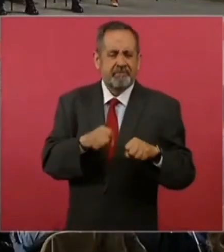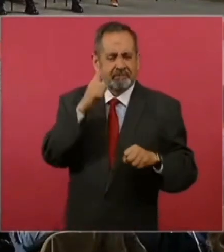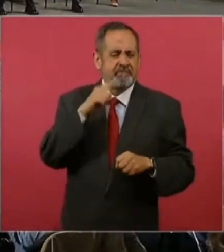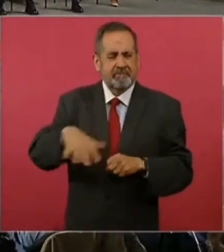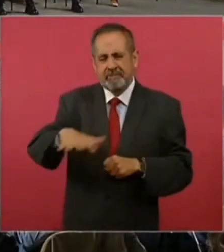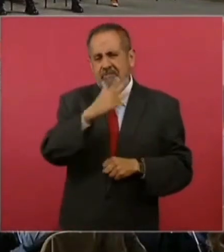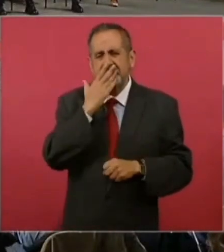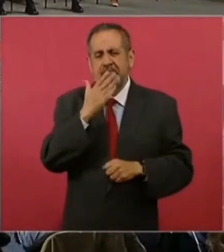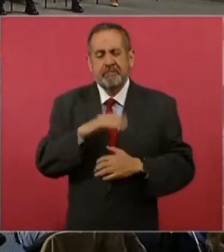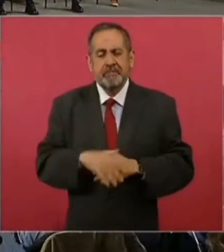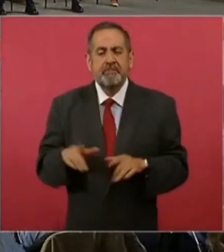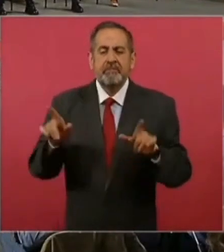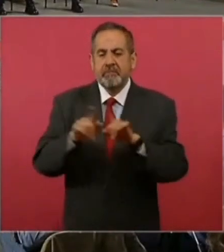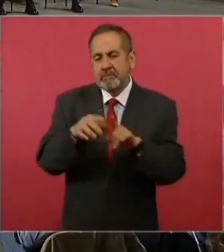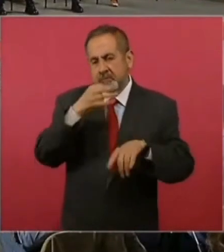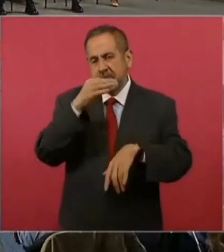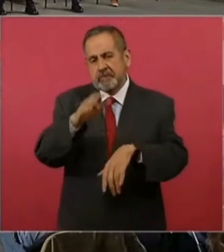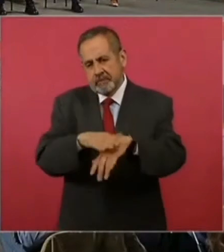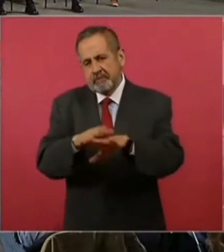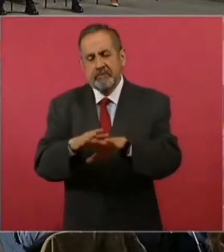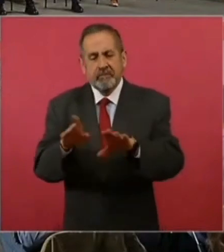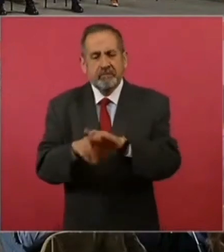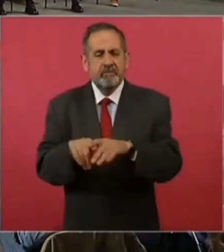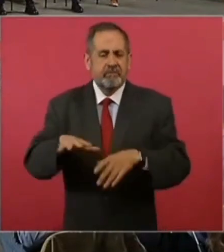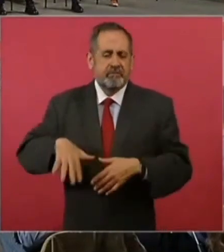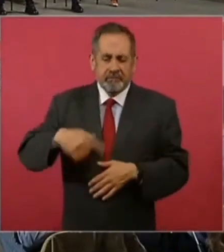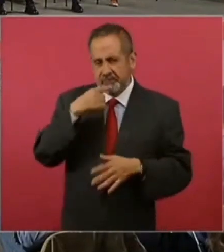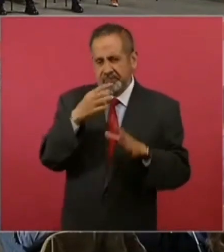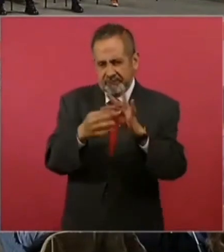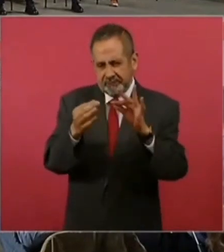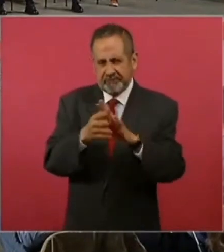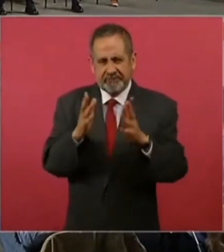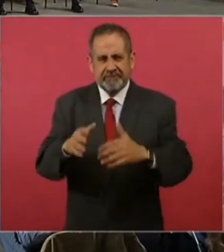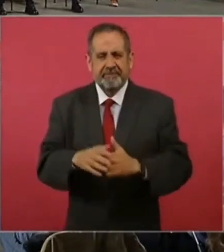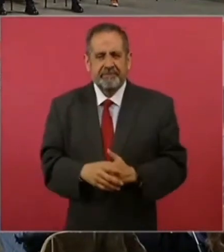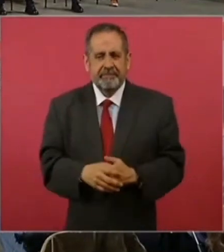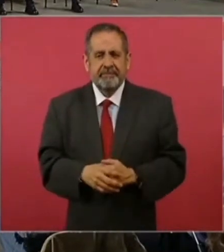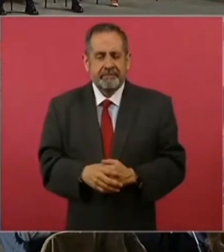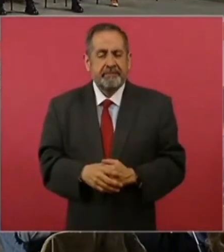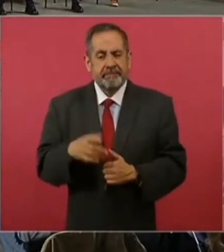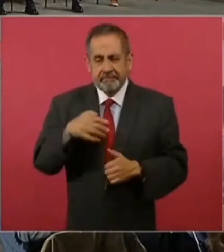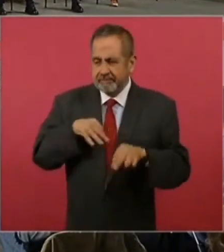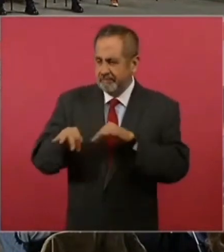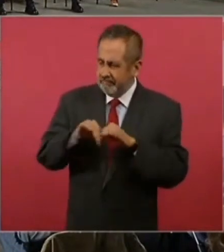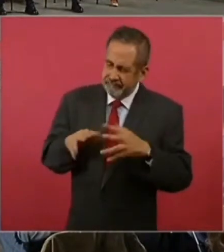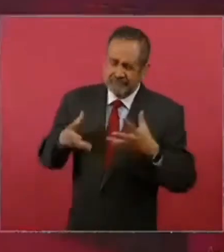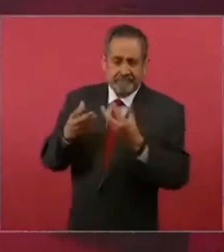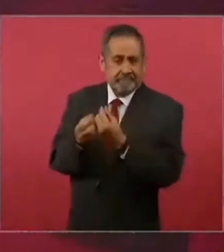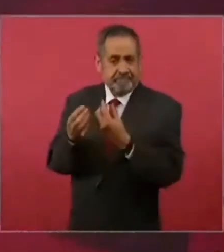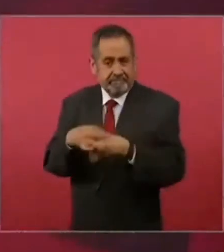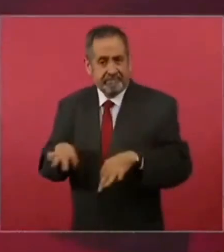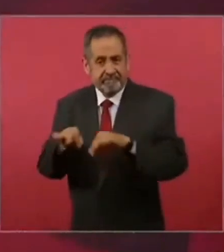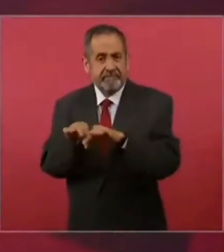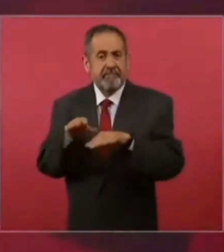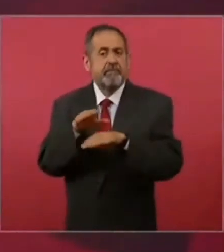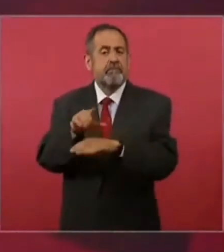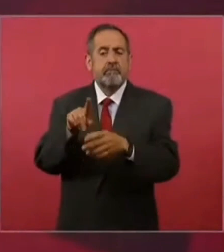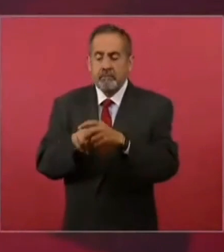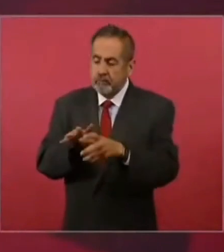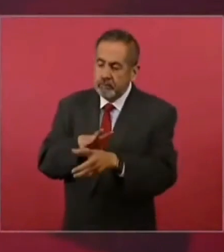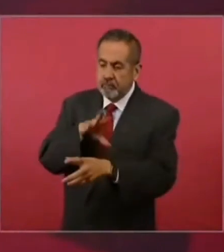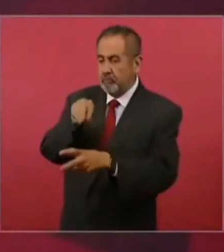Para terminar, decirles a ustedes que obviamente, como ya se mencionó, estamos trabajando de manera muy importante en la